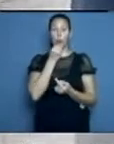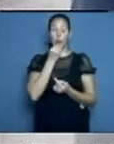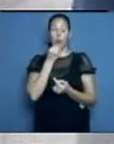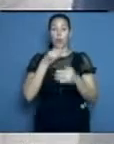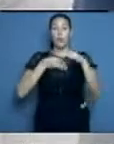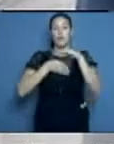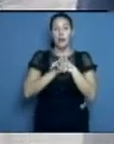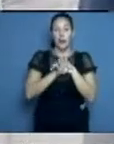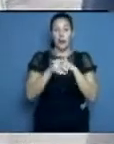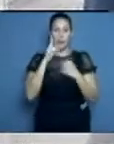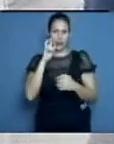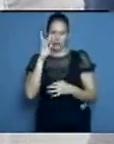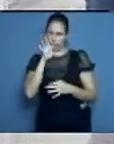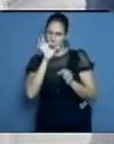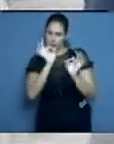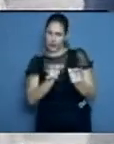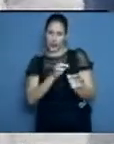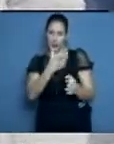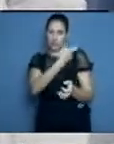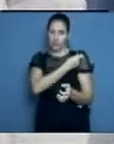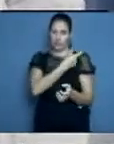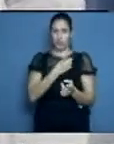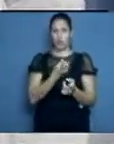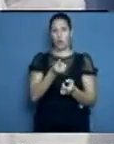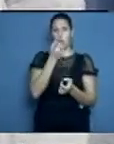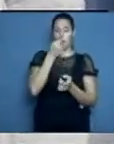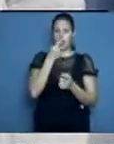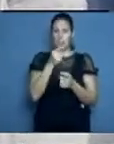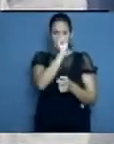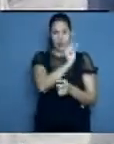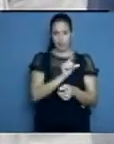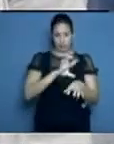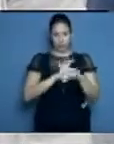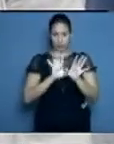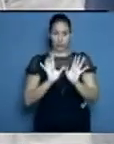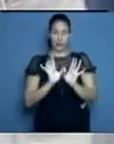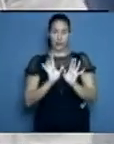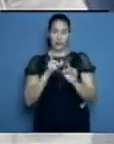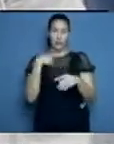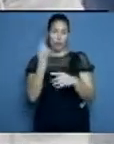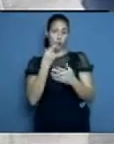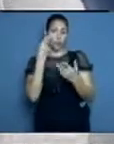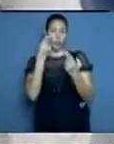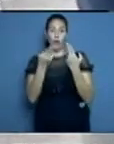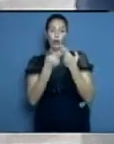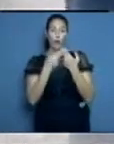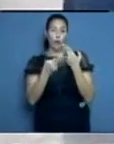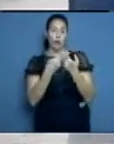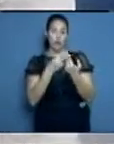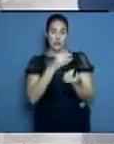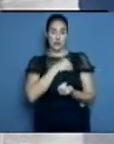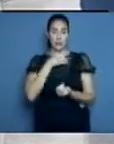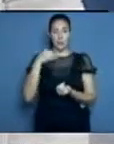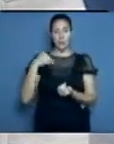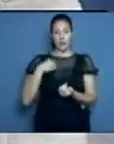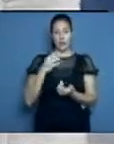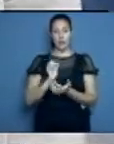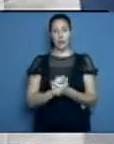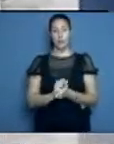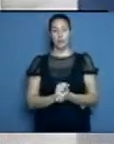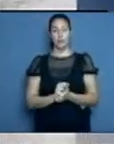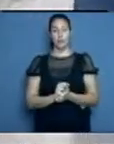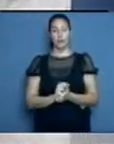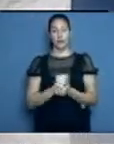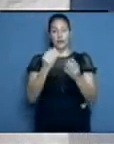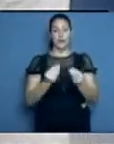ocasiones. A no ser que nos tracemos un análisis o una ruta crítica de un medicamento de aquí, nos vistamos y entremos y lo evaluemos.